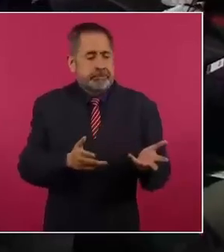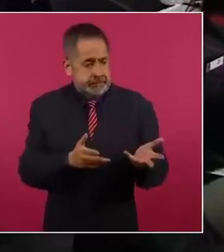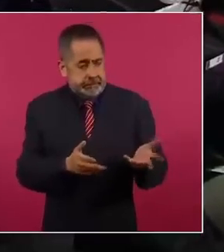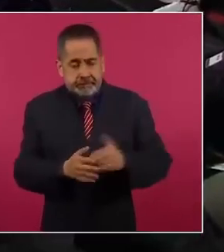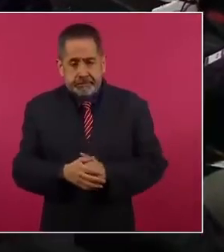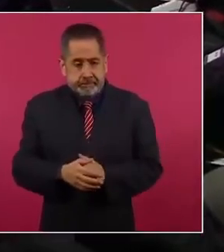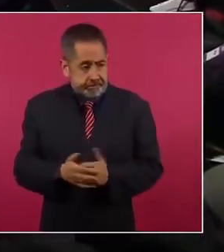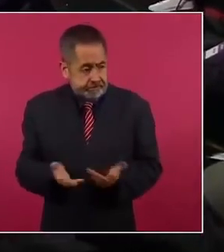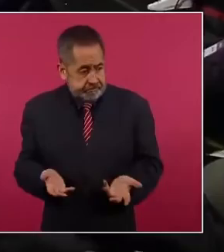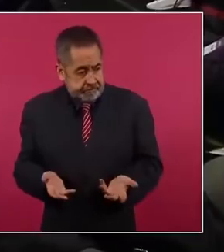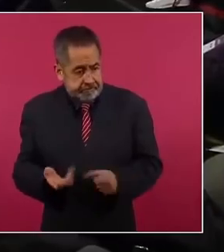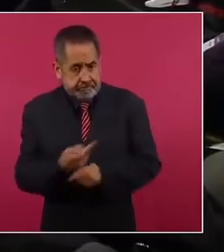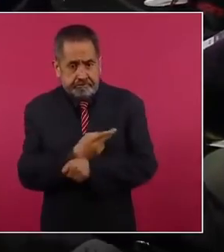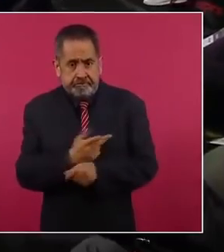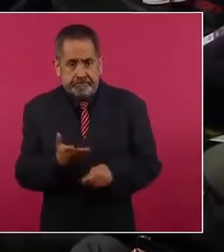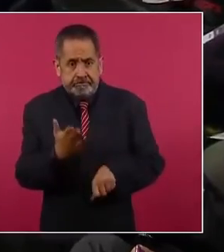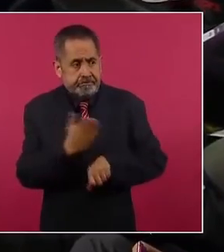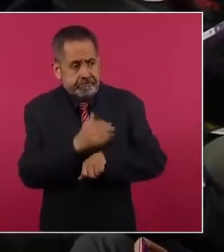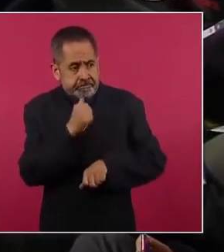intacto.